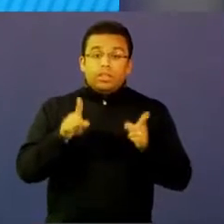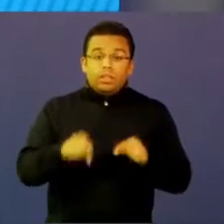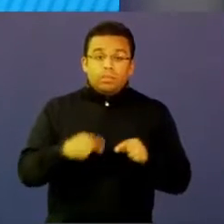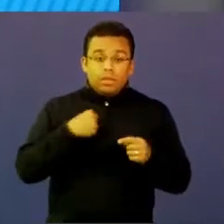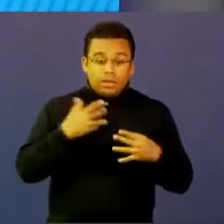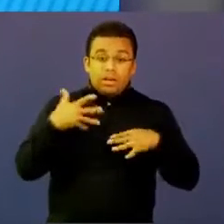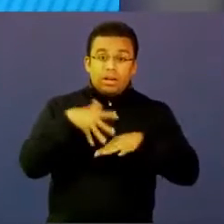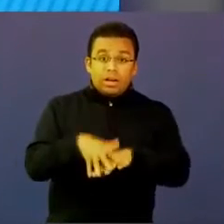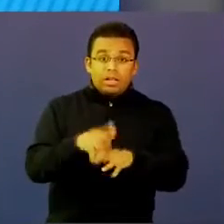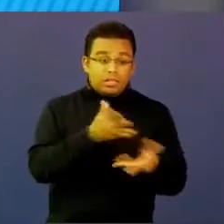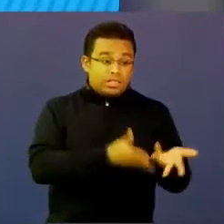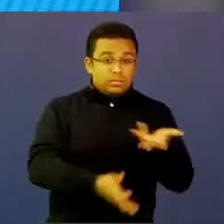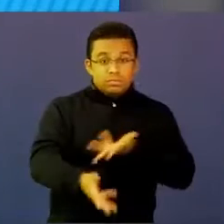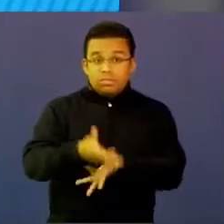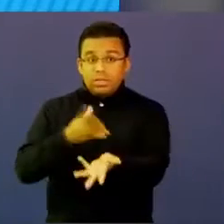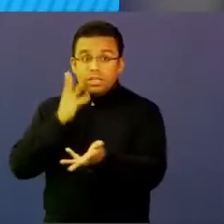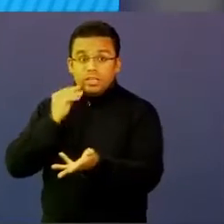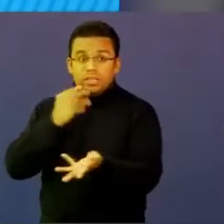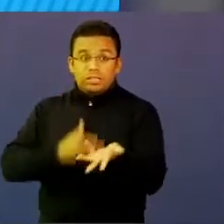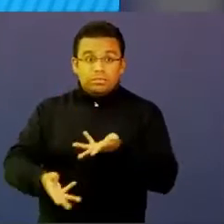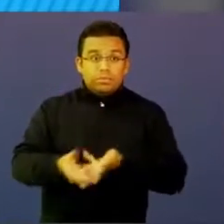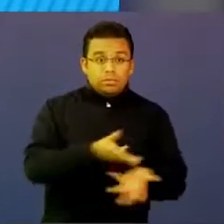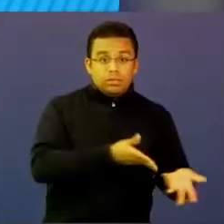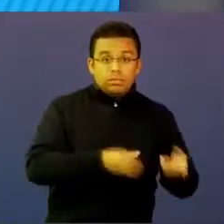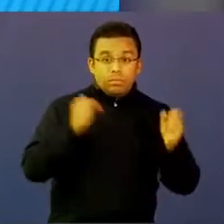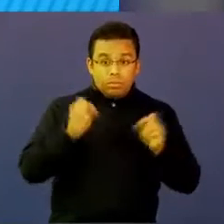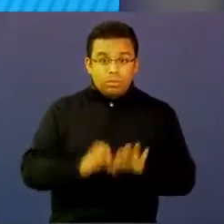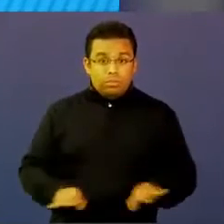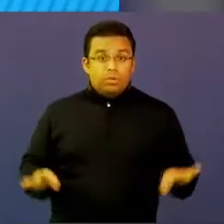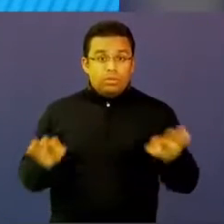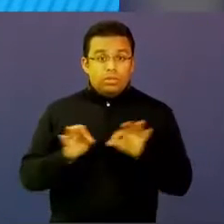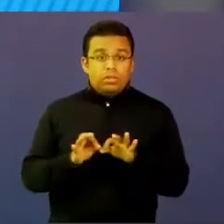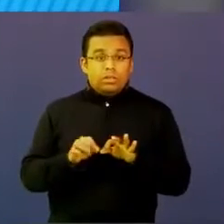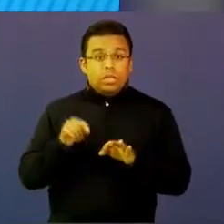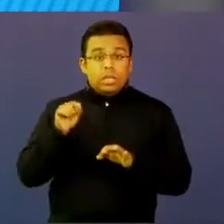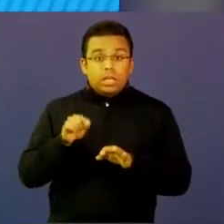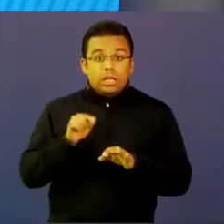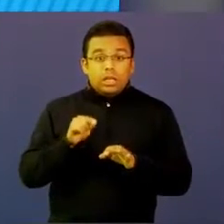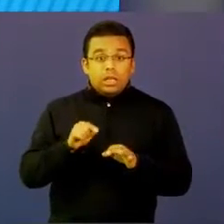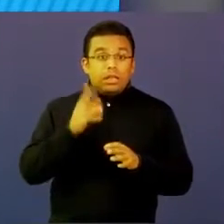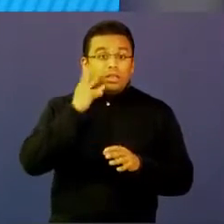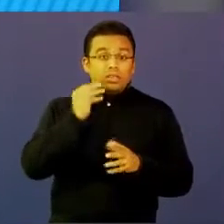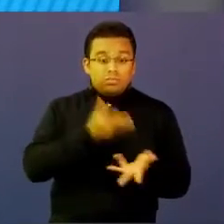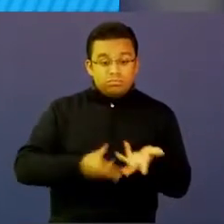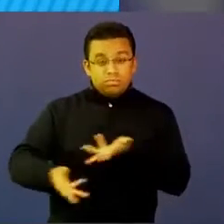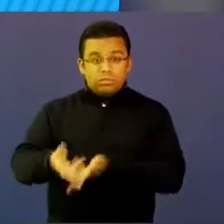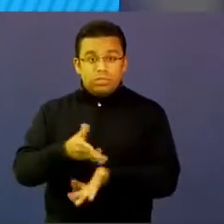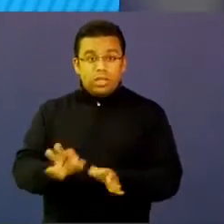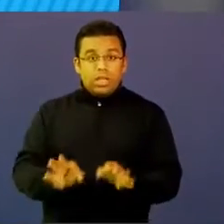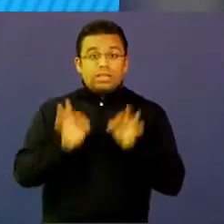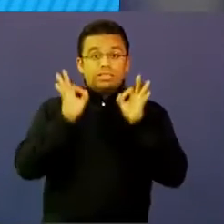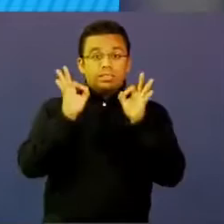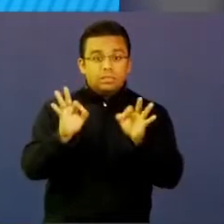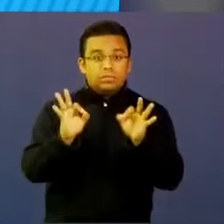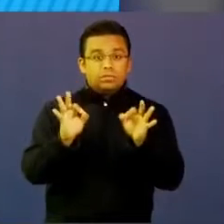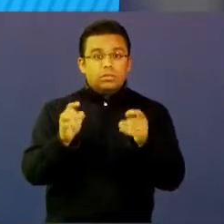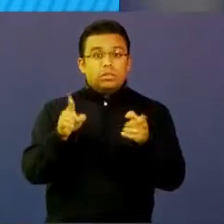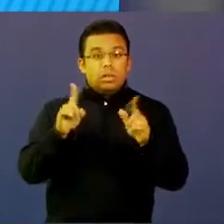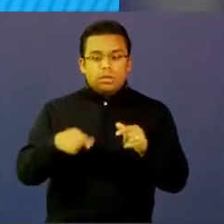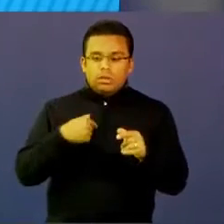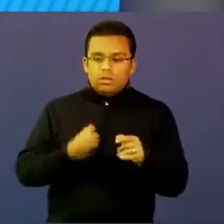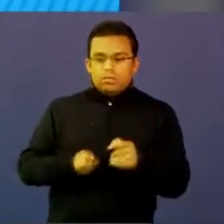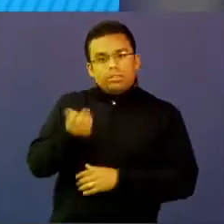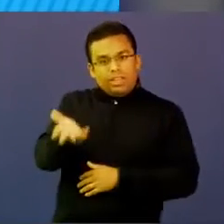intercambiar experiencias son fundamentales porque además experiencias que se validan como exitosas o efectivas son las que podemos